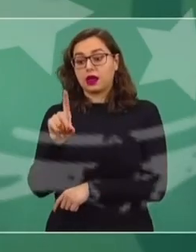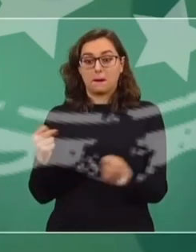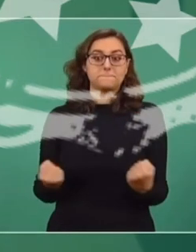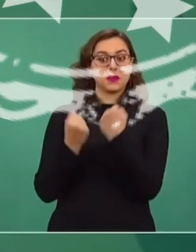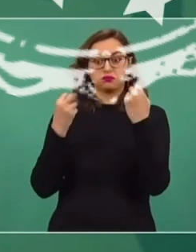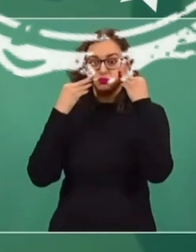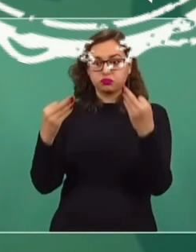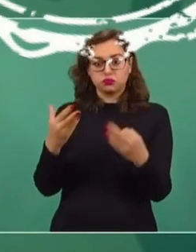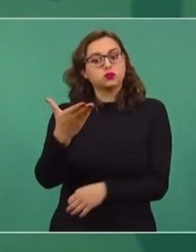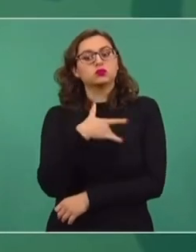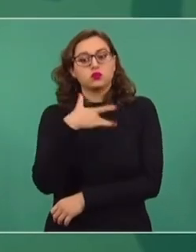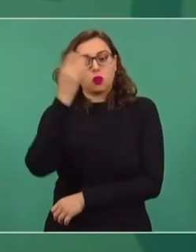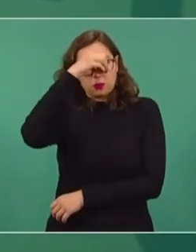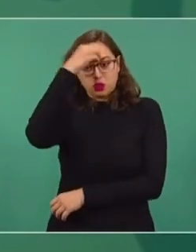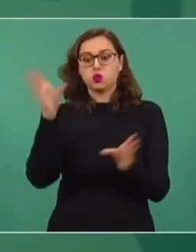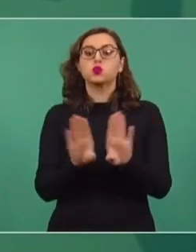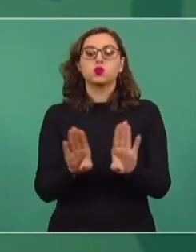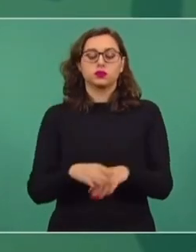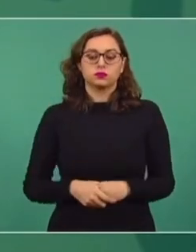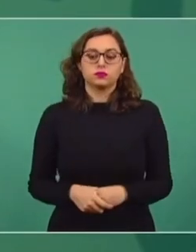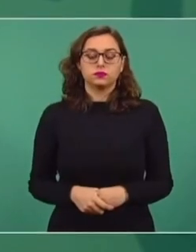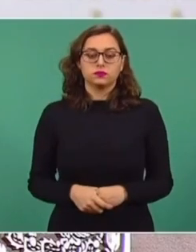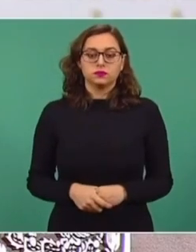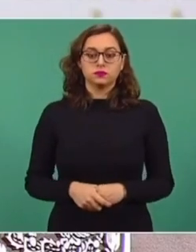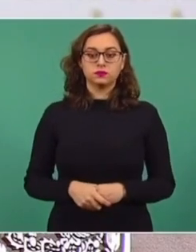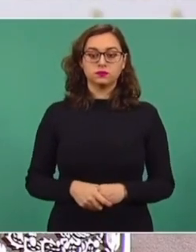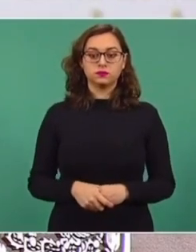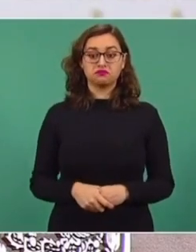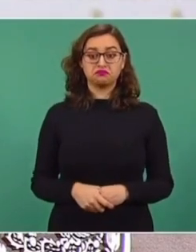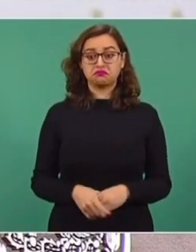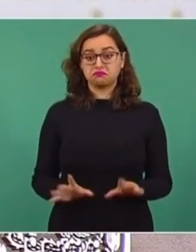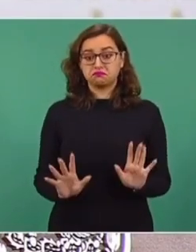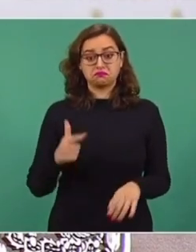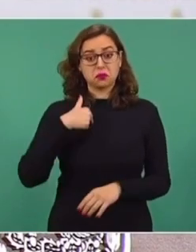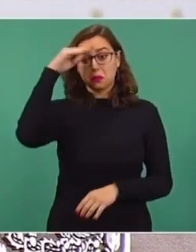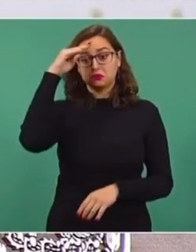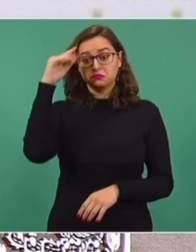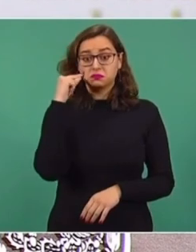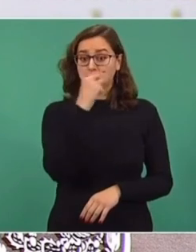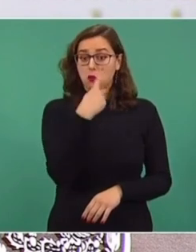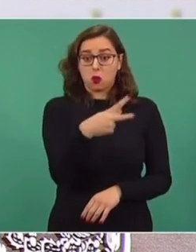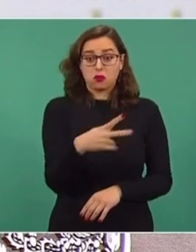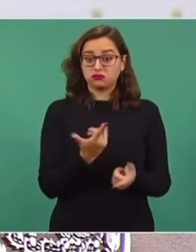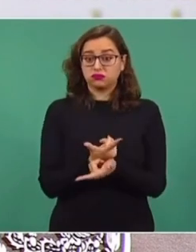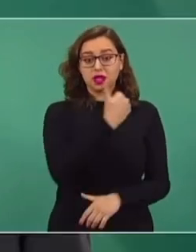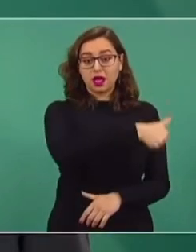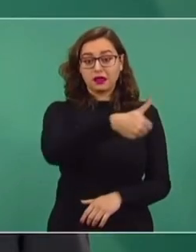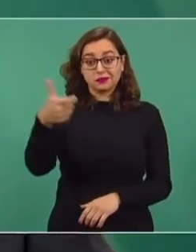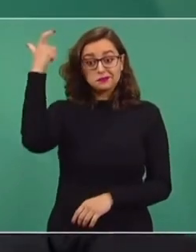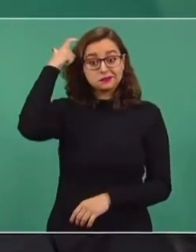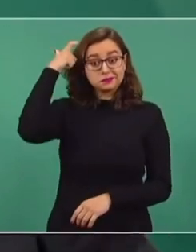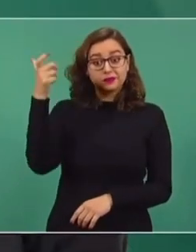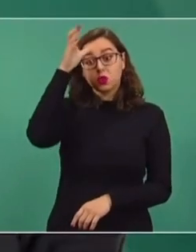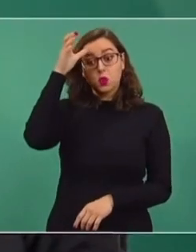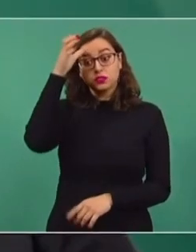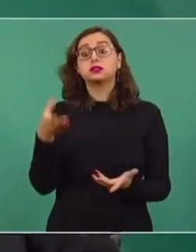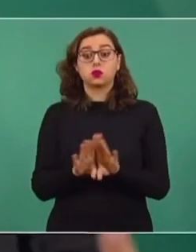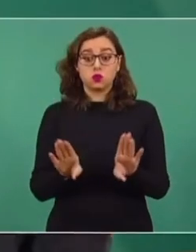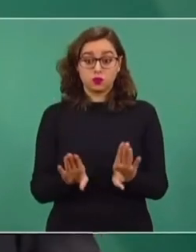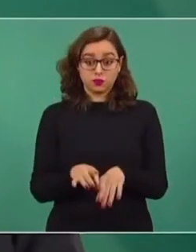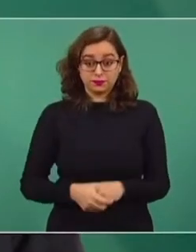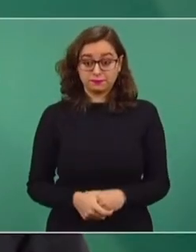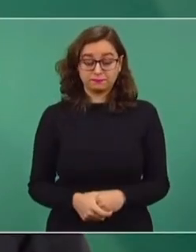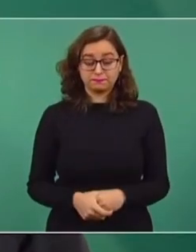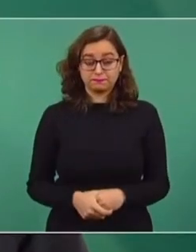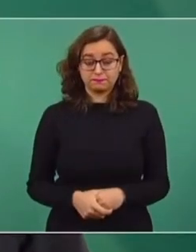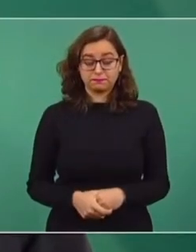Pues yo pienso que son libres y que cada quien tiene que actuar de acuerdo a su conciencia y darle